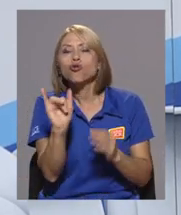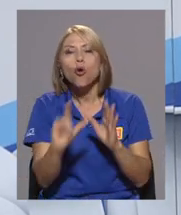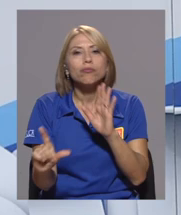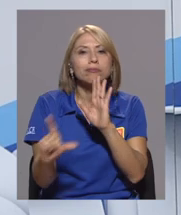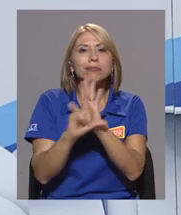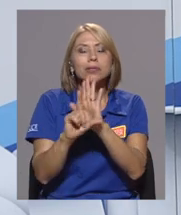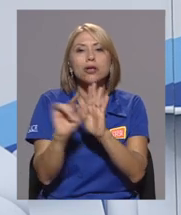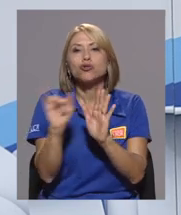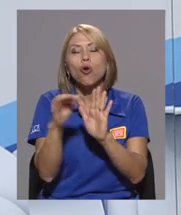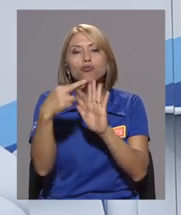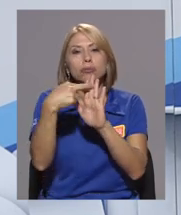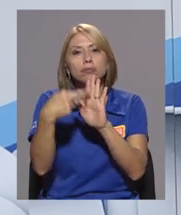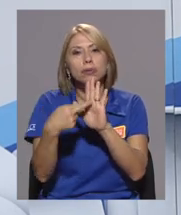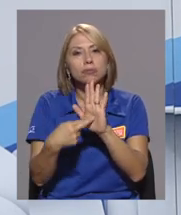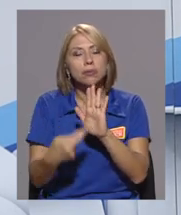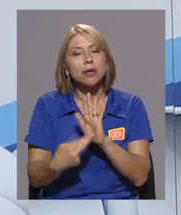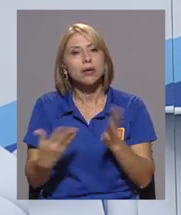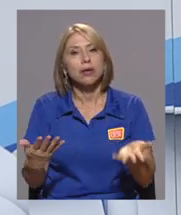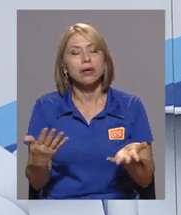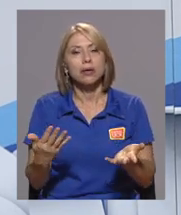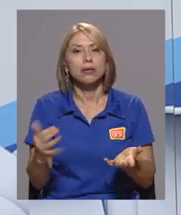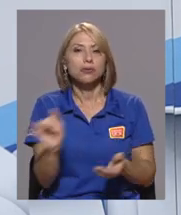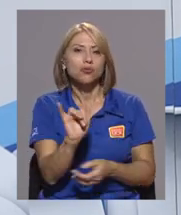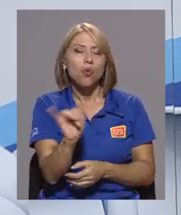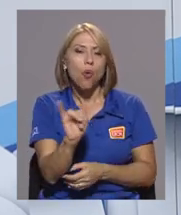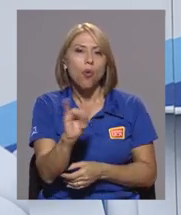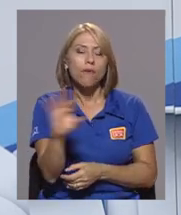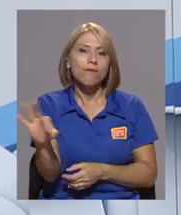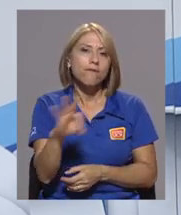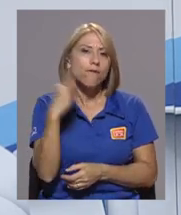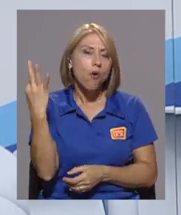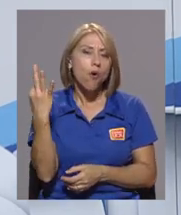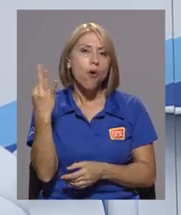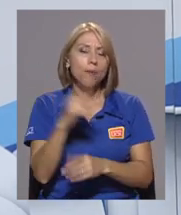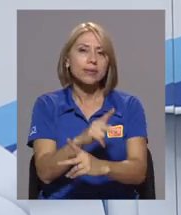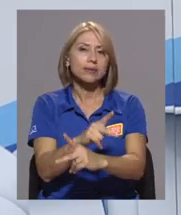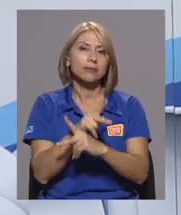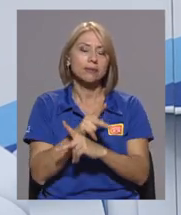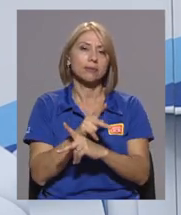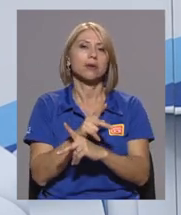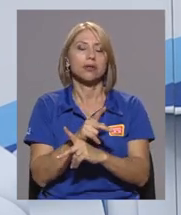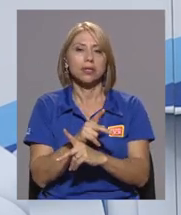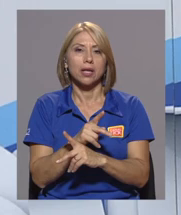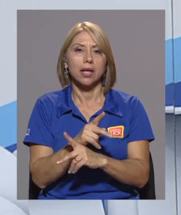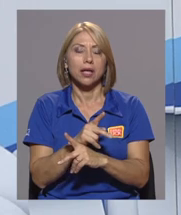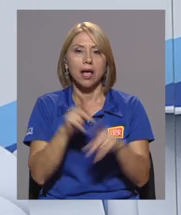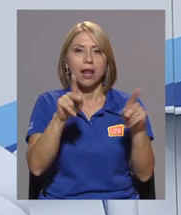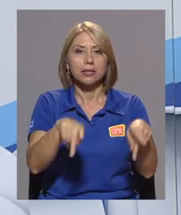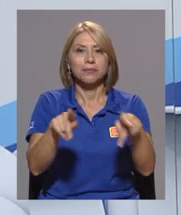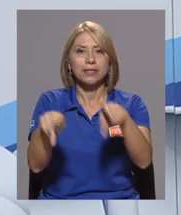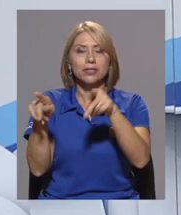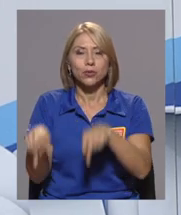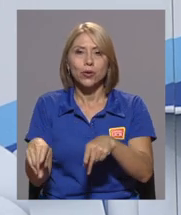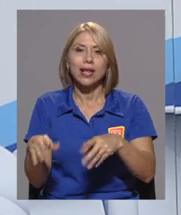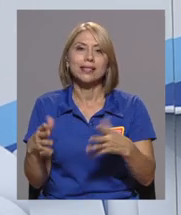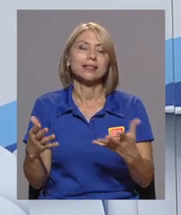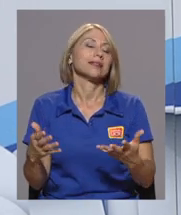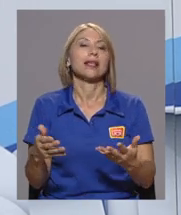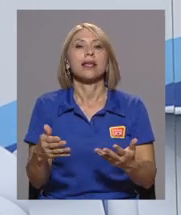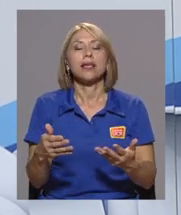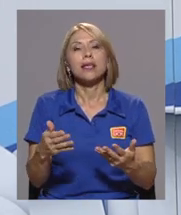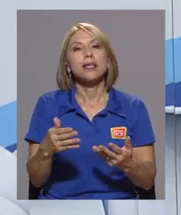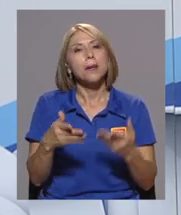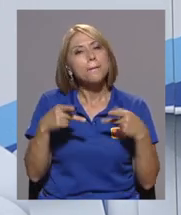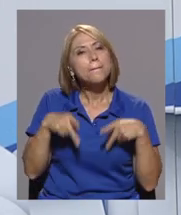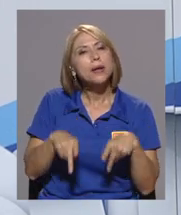obviamente son mecanismos, son leyes, son reglamentos, son formas en